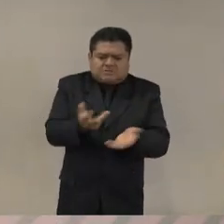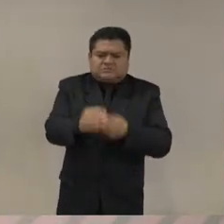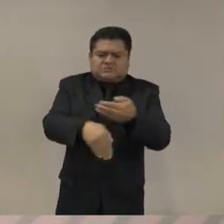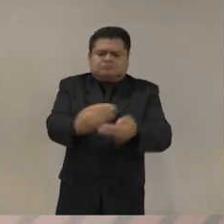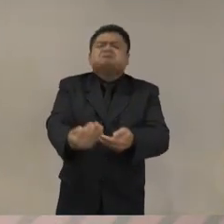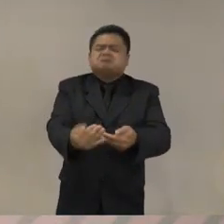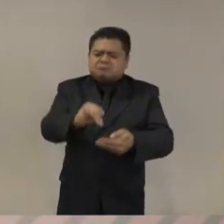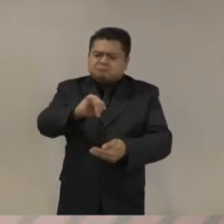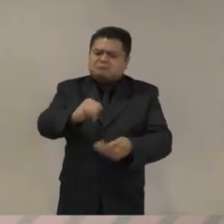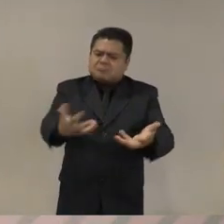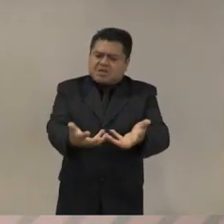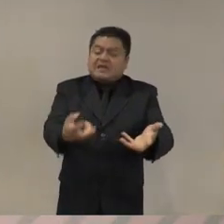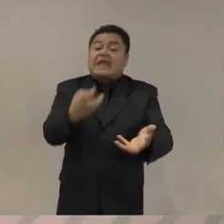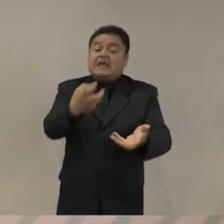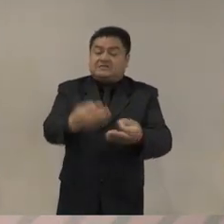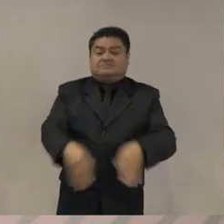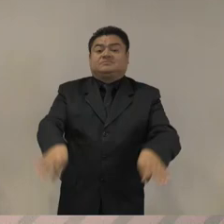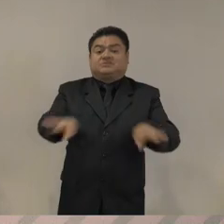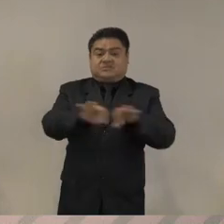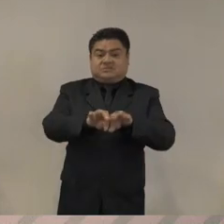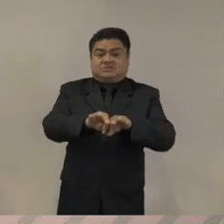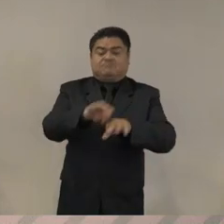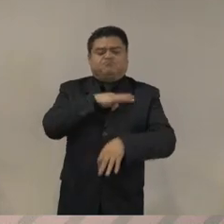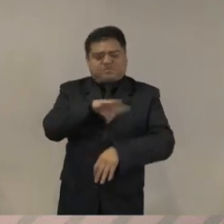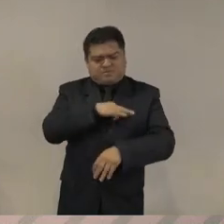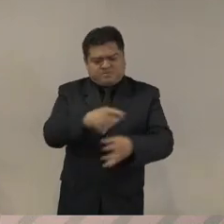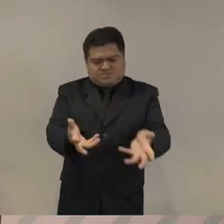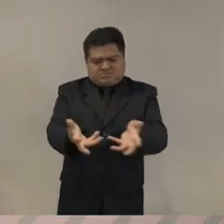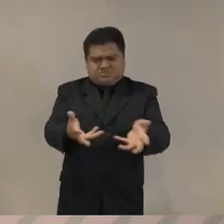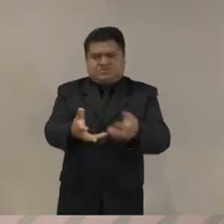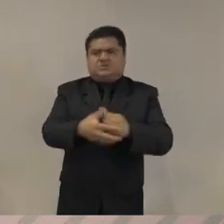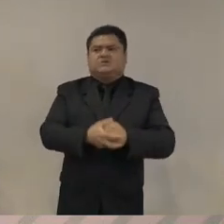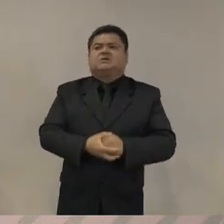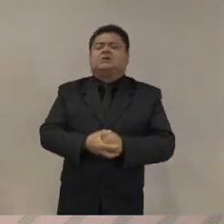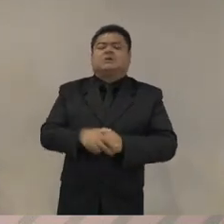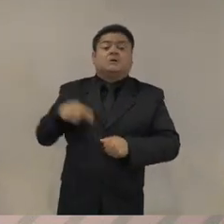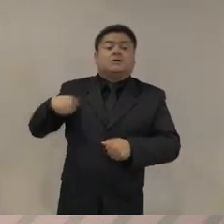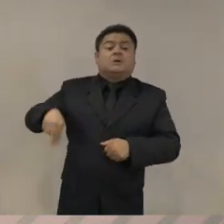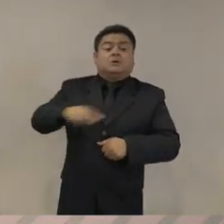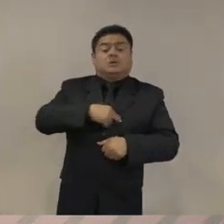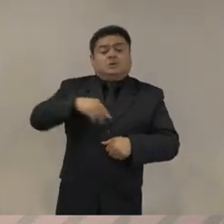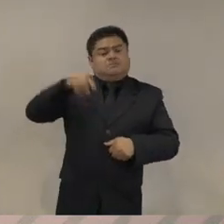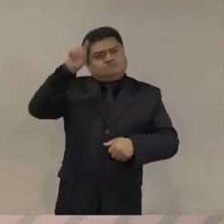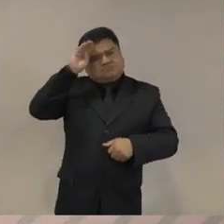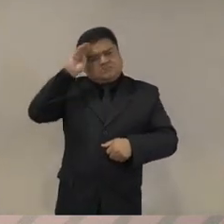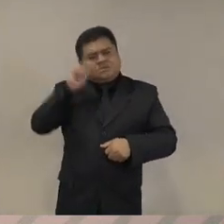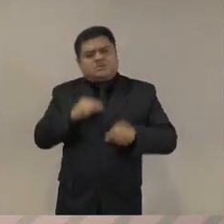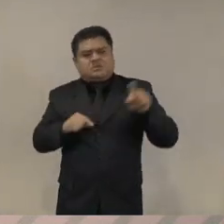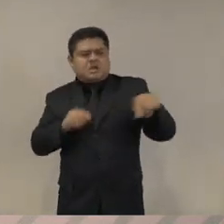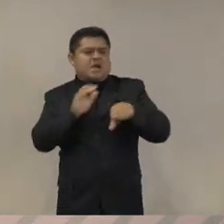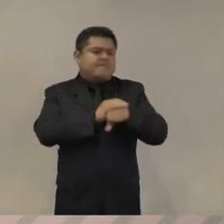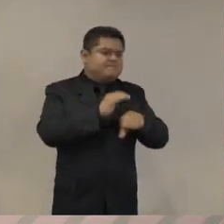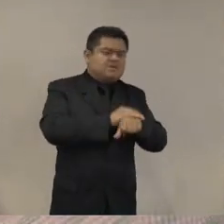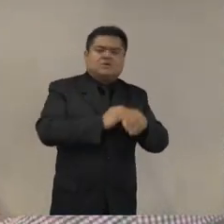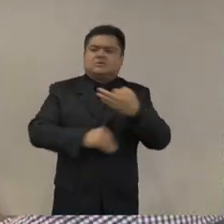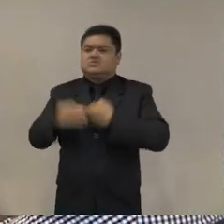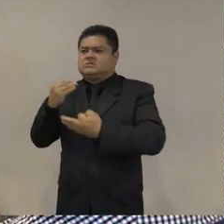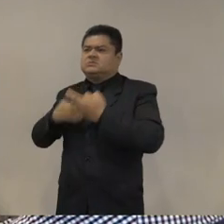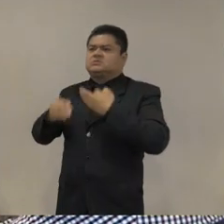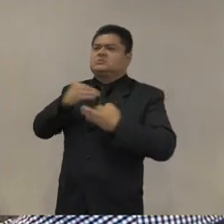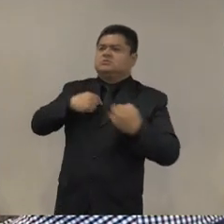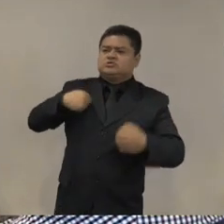que compartimos los incentivos yo creo eliana querida amigos amigas termino